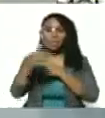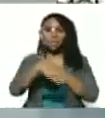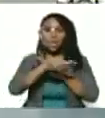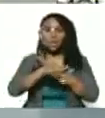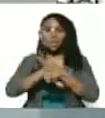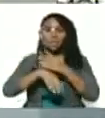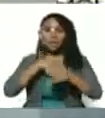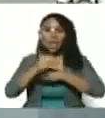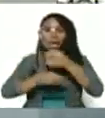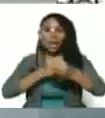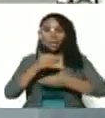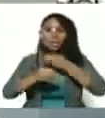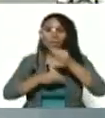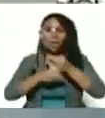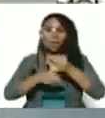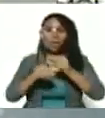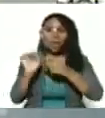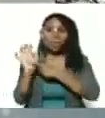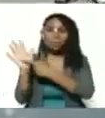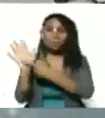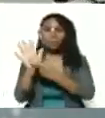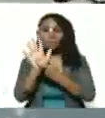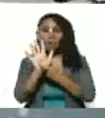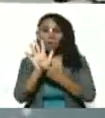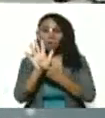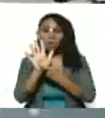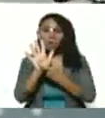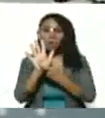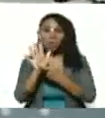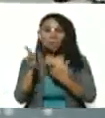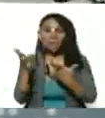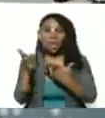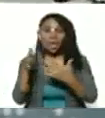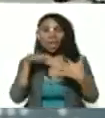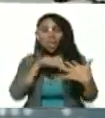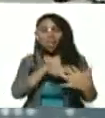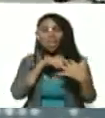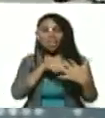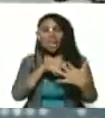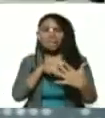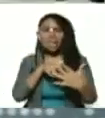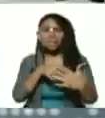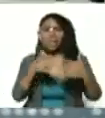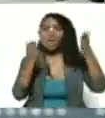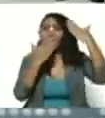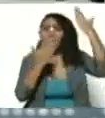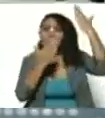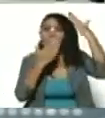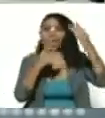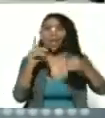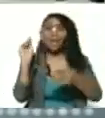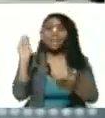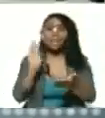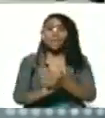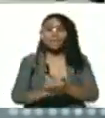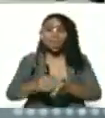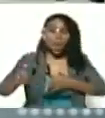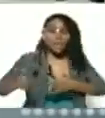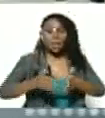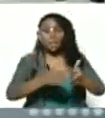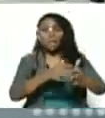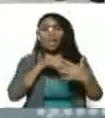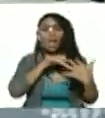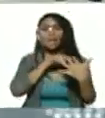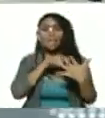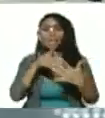el escenario de la batalla indígena que marcó el rumbo de la guerra